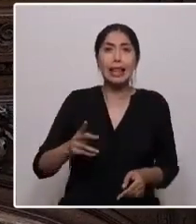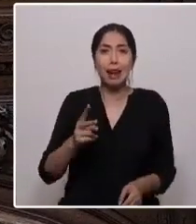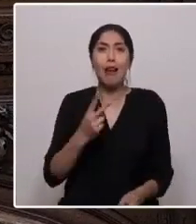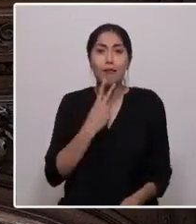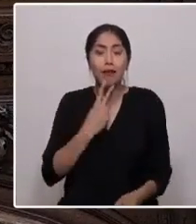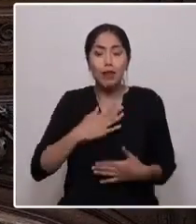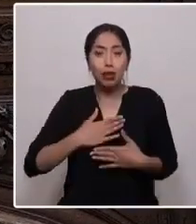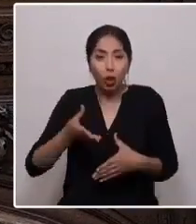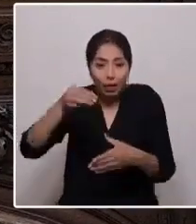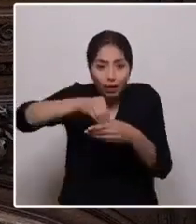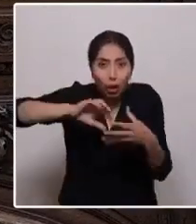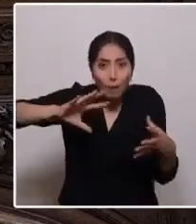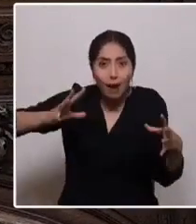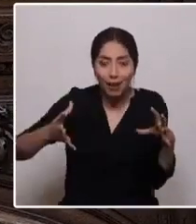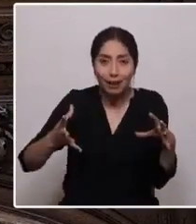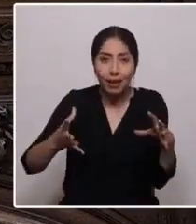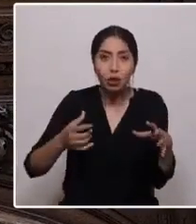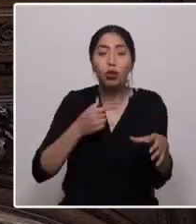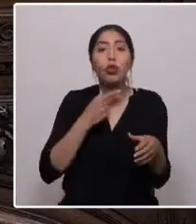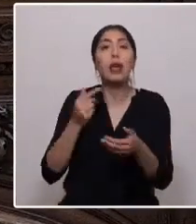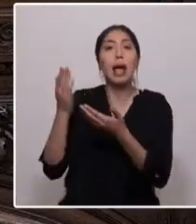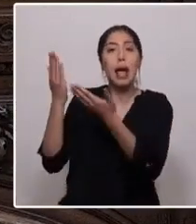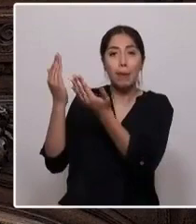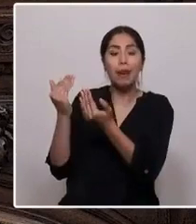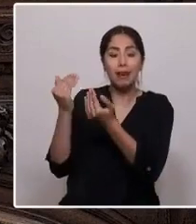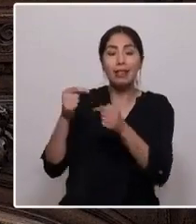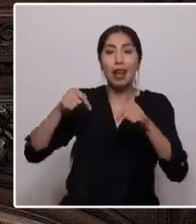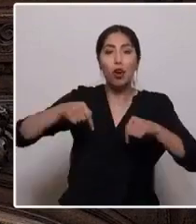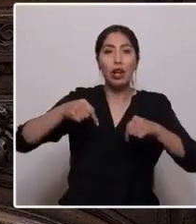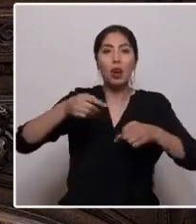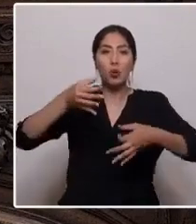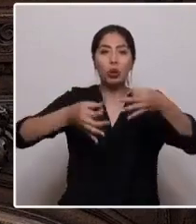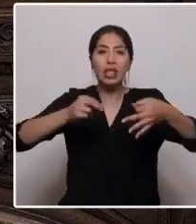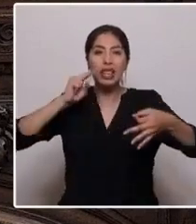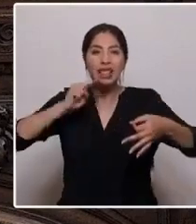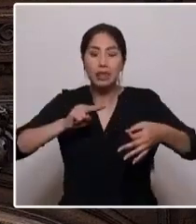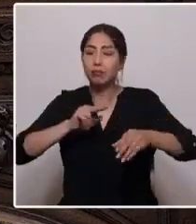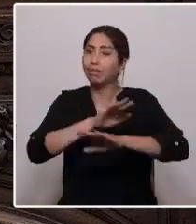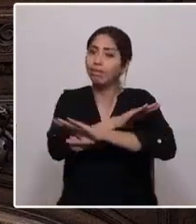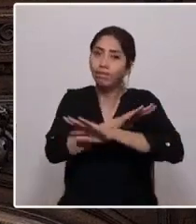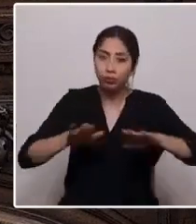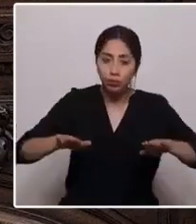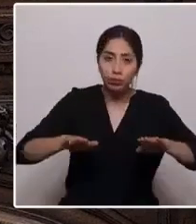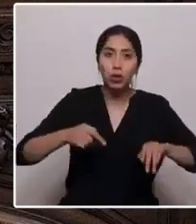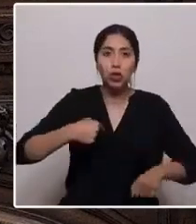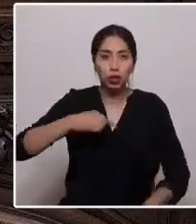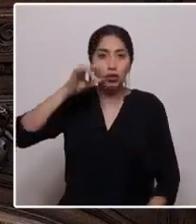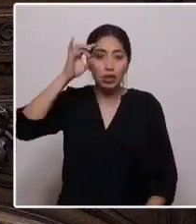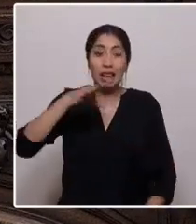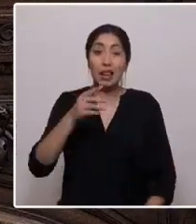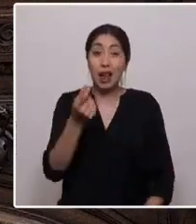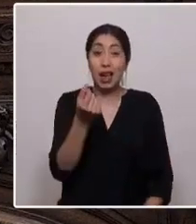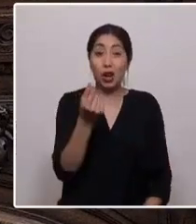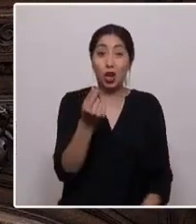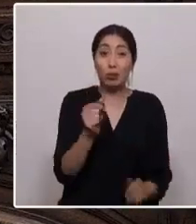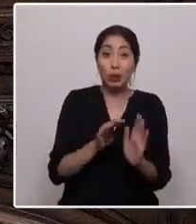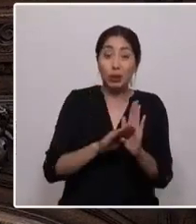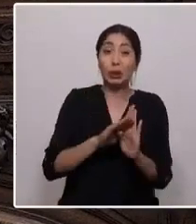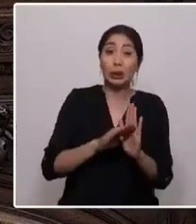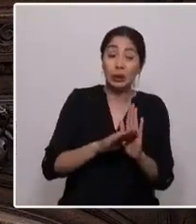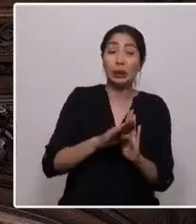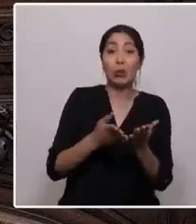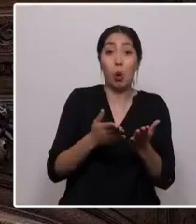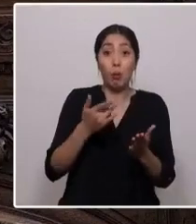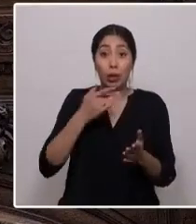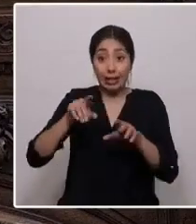Traigo la esperanza de poner fin a toda clase de injusticias. Sé lo difícil que es lograr una precaria estabilidad económica, puesto que en el sistema